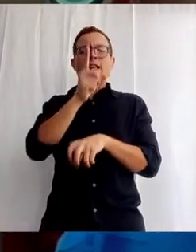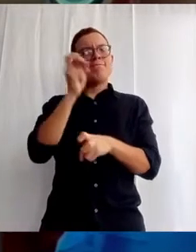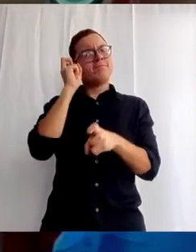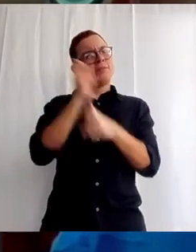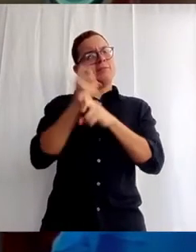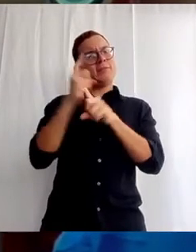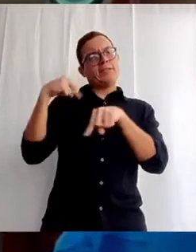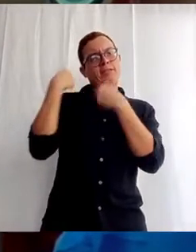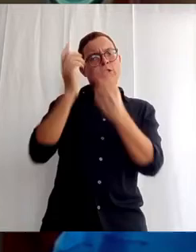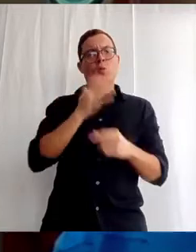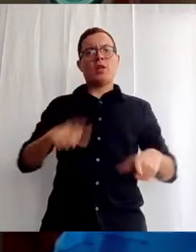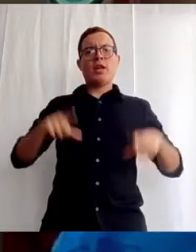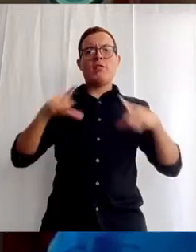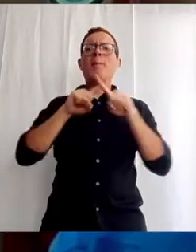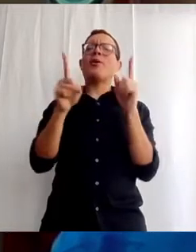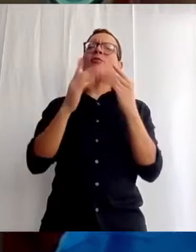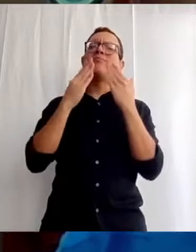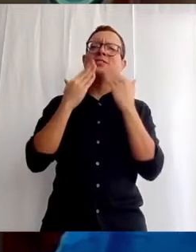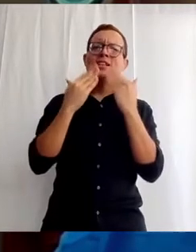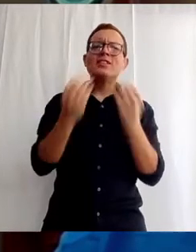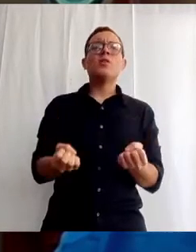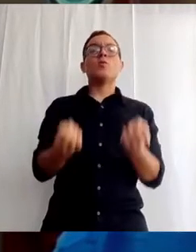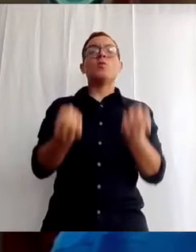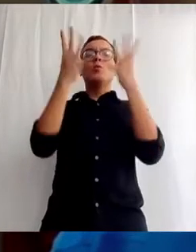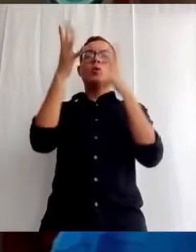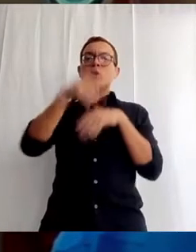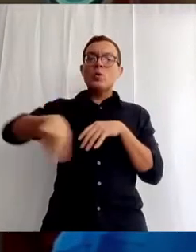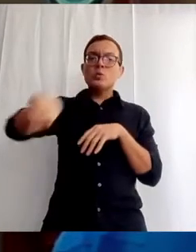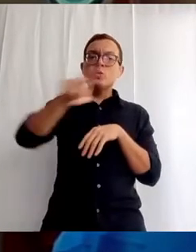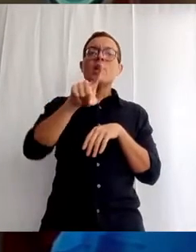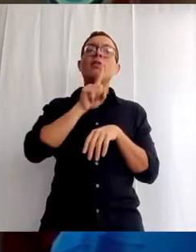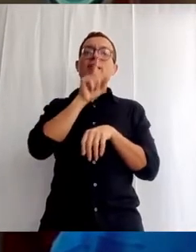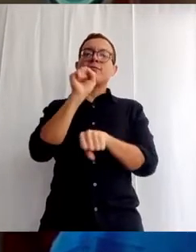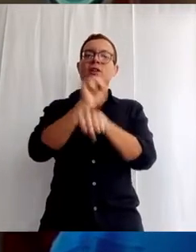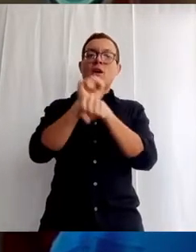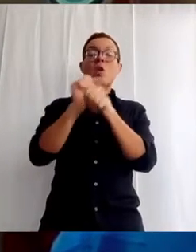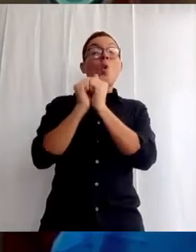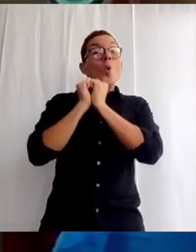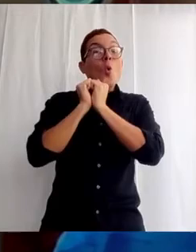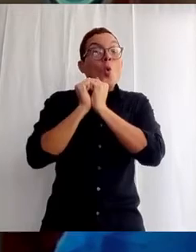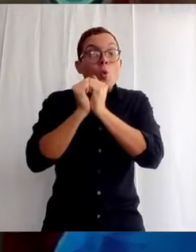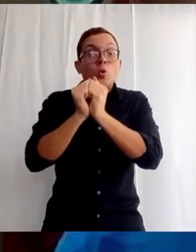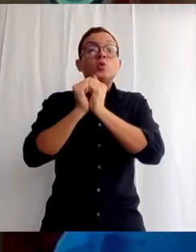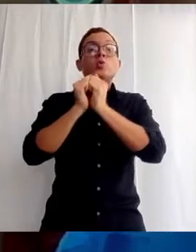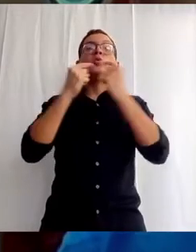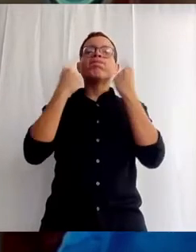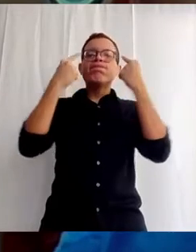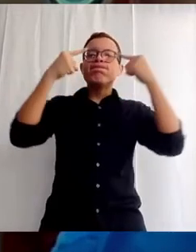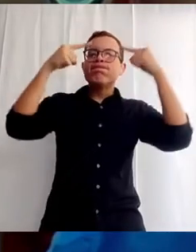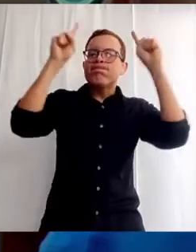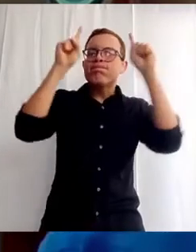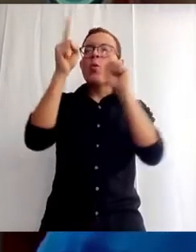el trabajo que siguen haciendo. Juntos lograremos las aspiraciones